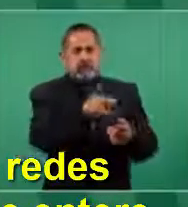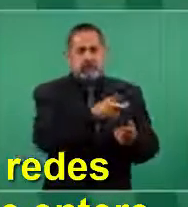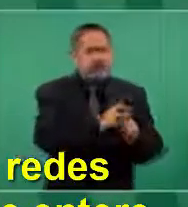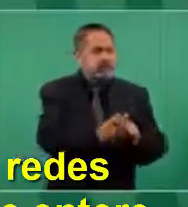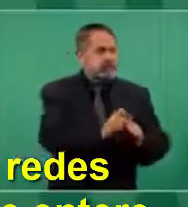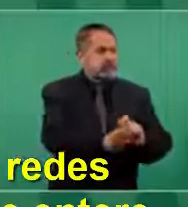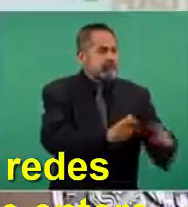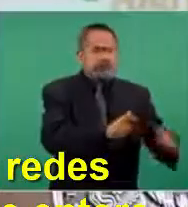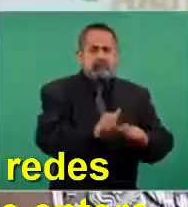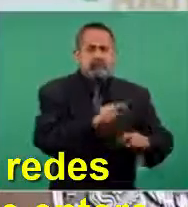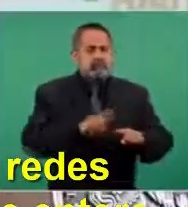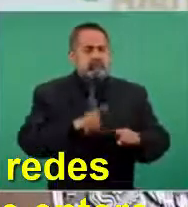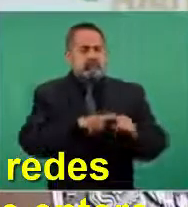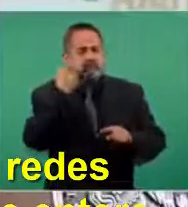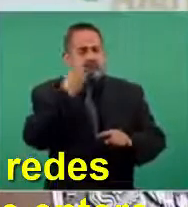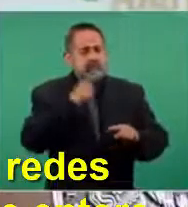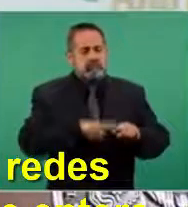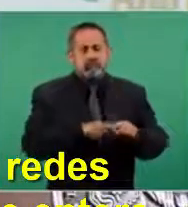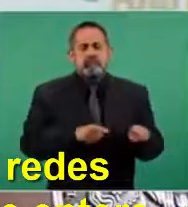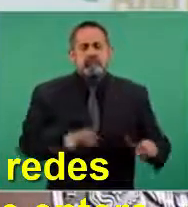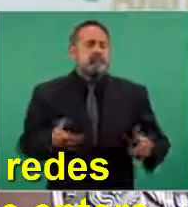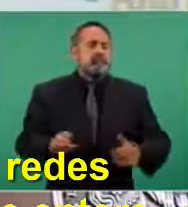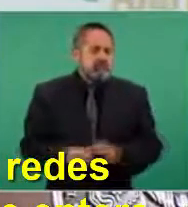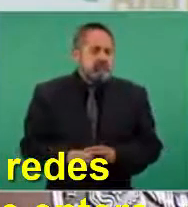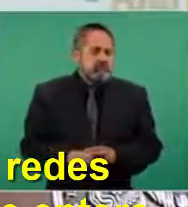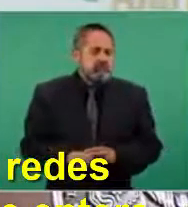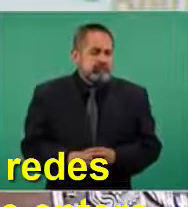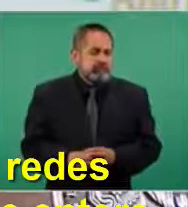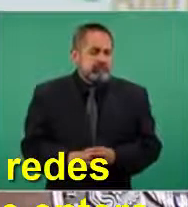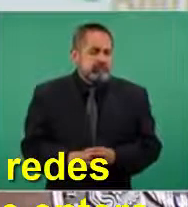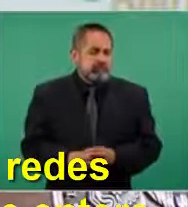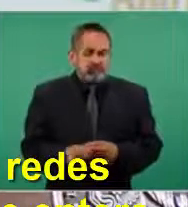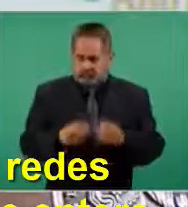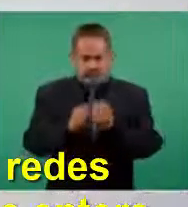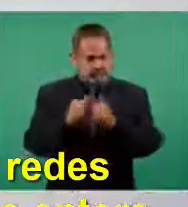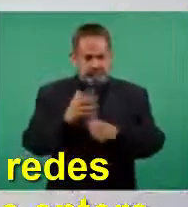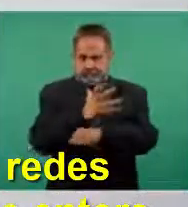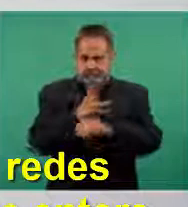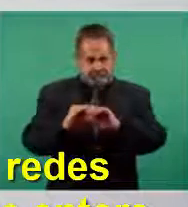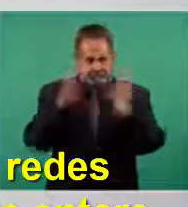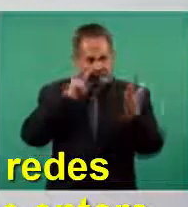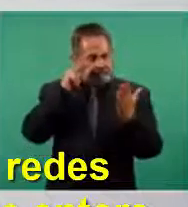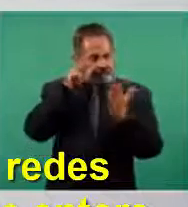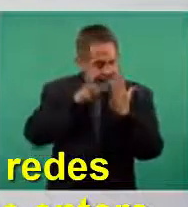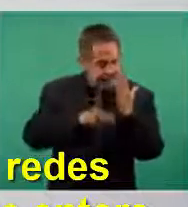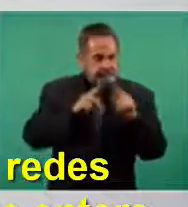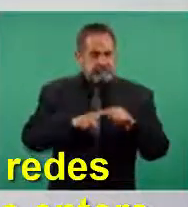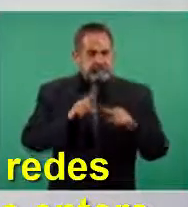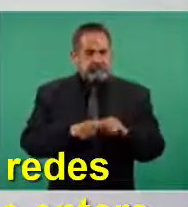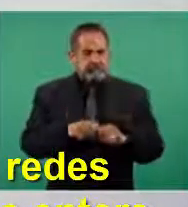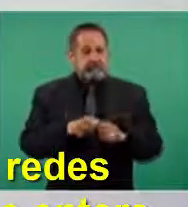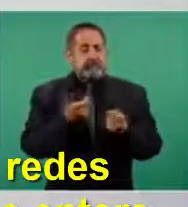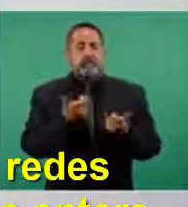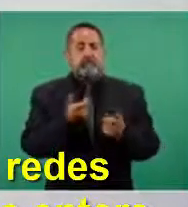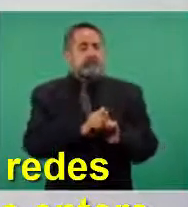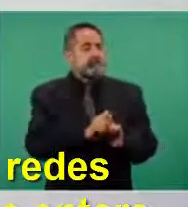con transparencia, decir a